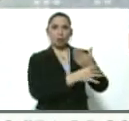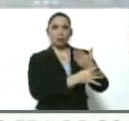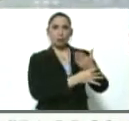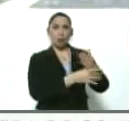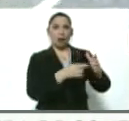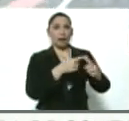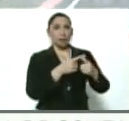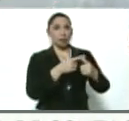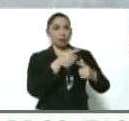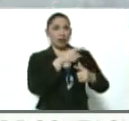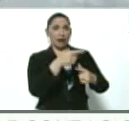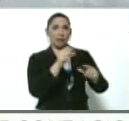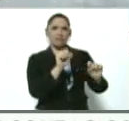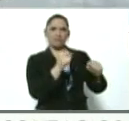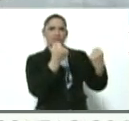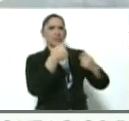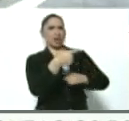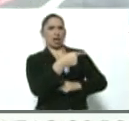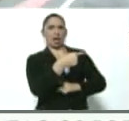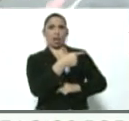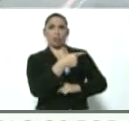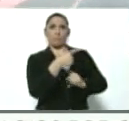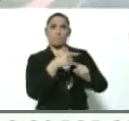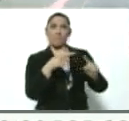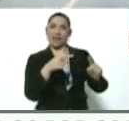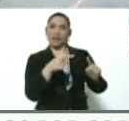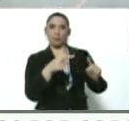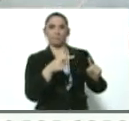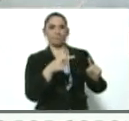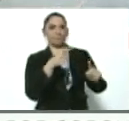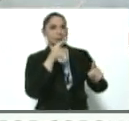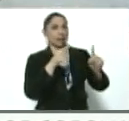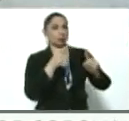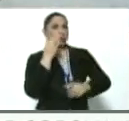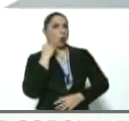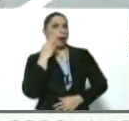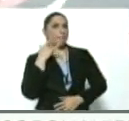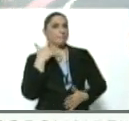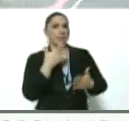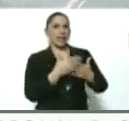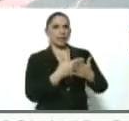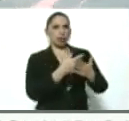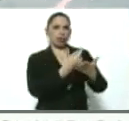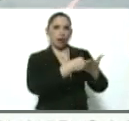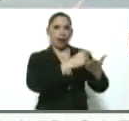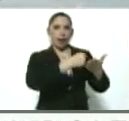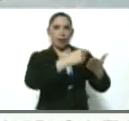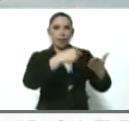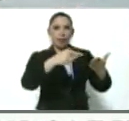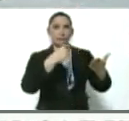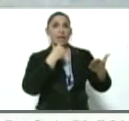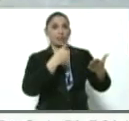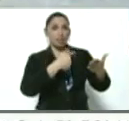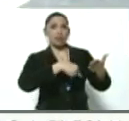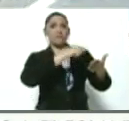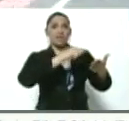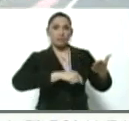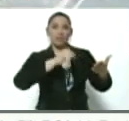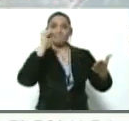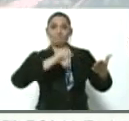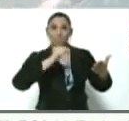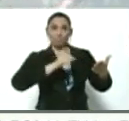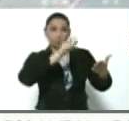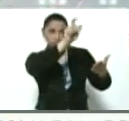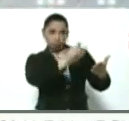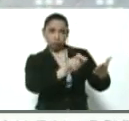él ha negado, pero insisten algunos expertos en caligrafía que la firma es la del